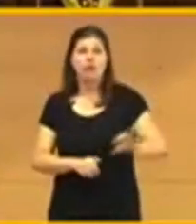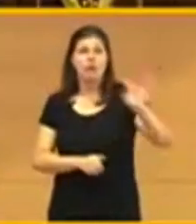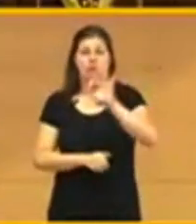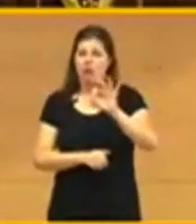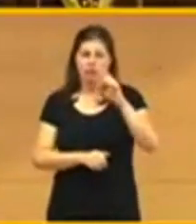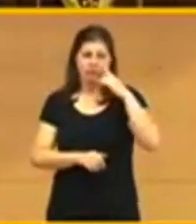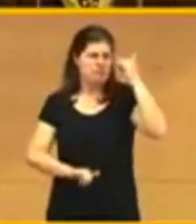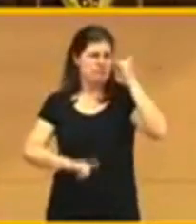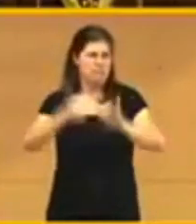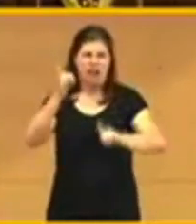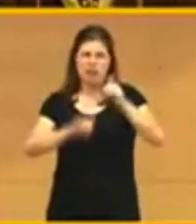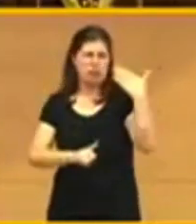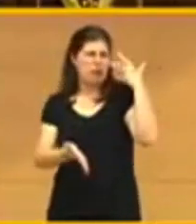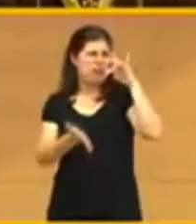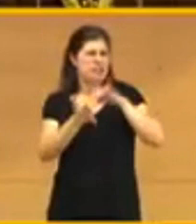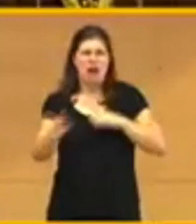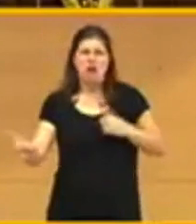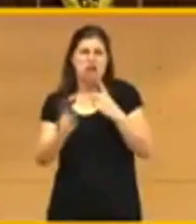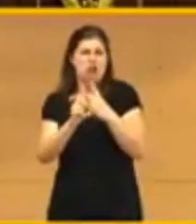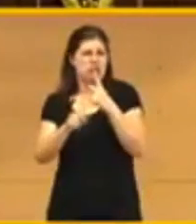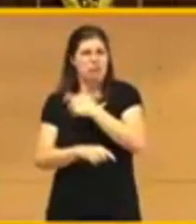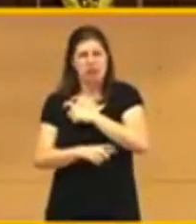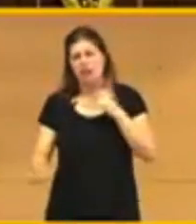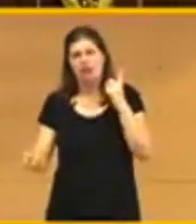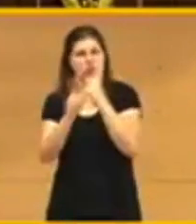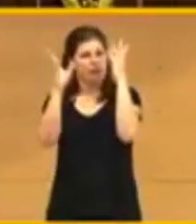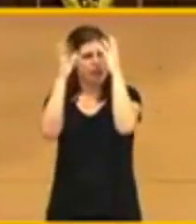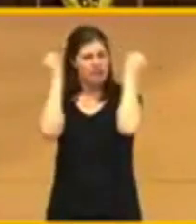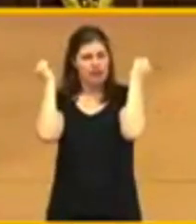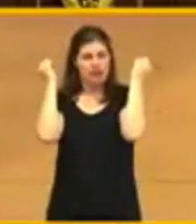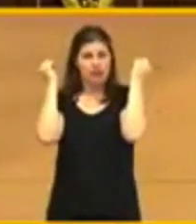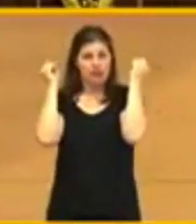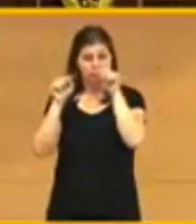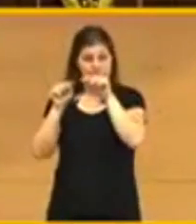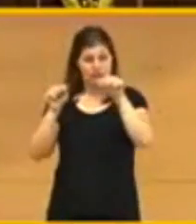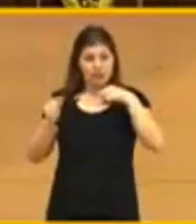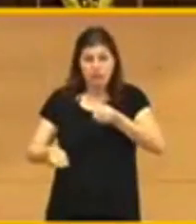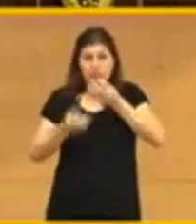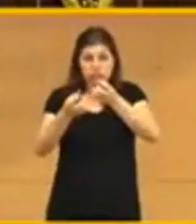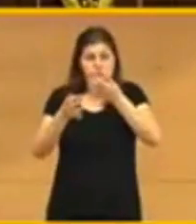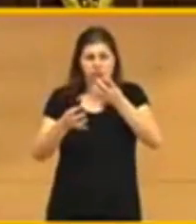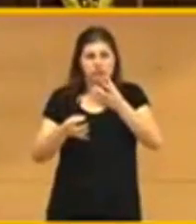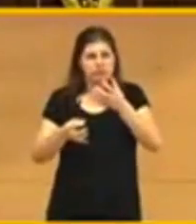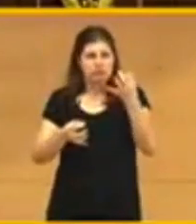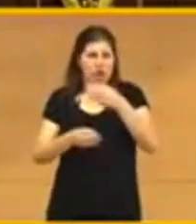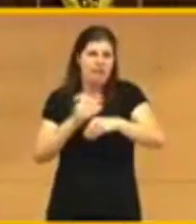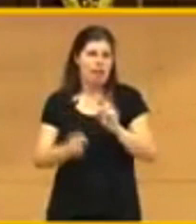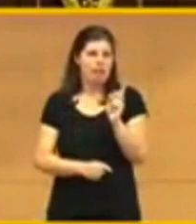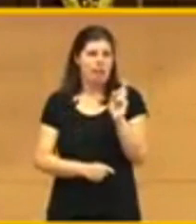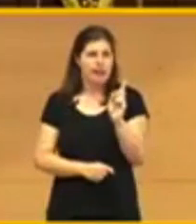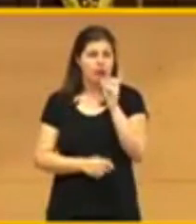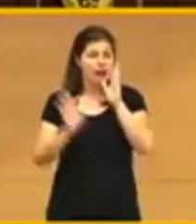ese día se vertieron contra policía y guardia civil. Nada de eso debió de haber ocurrido. Pero los únicos responsables,